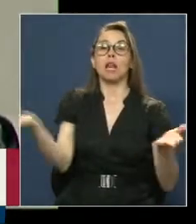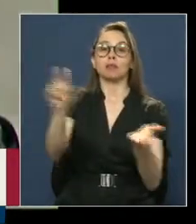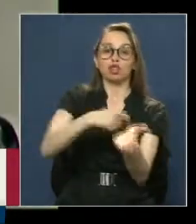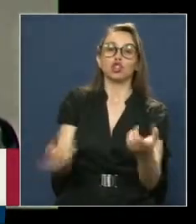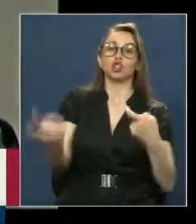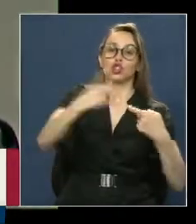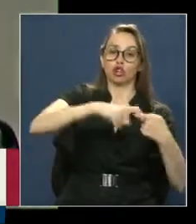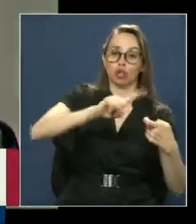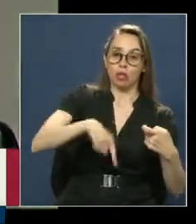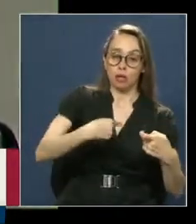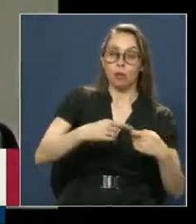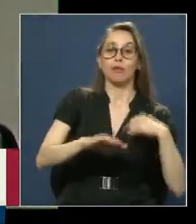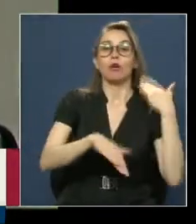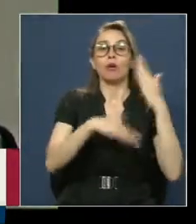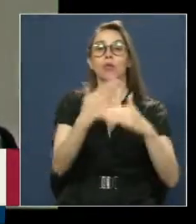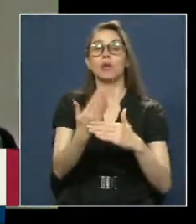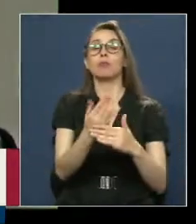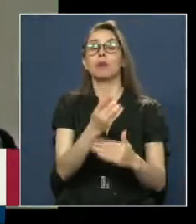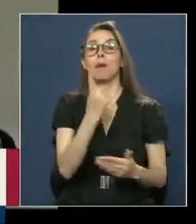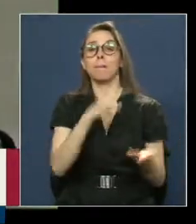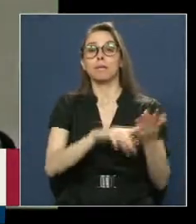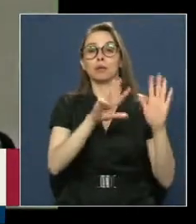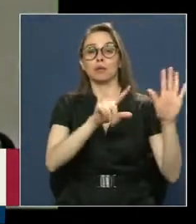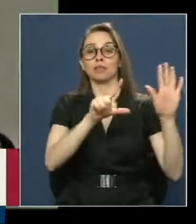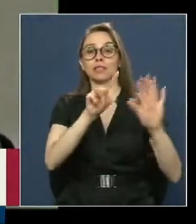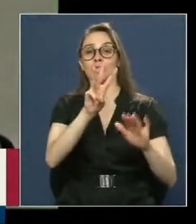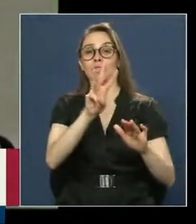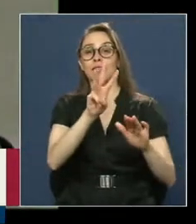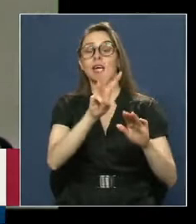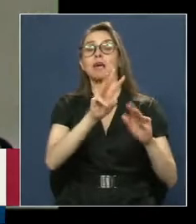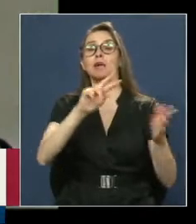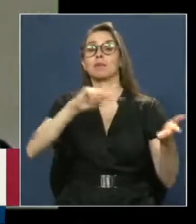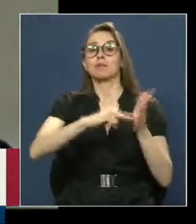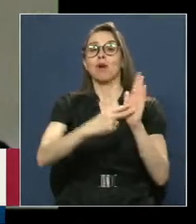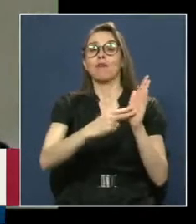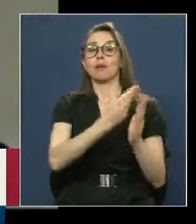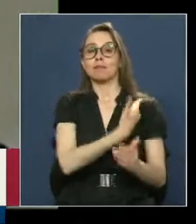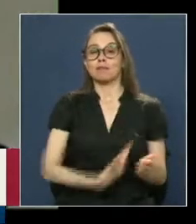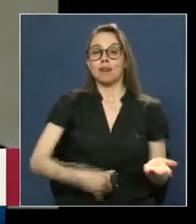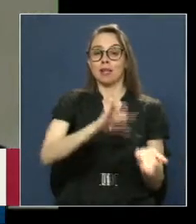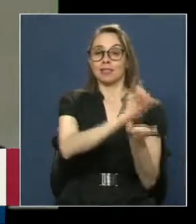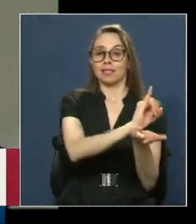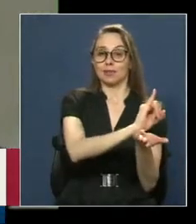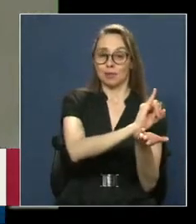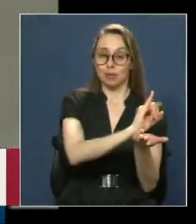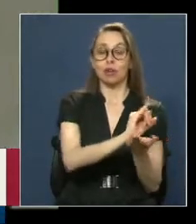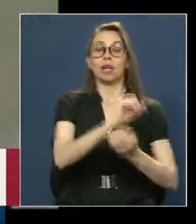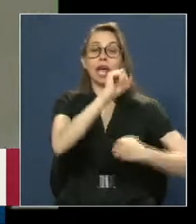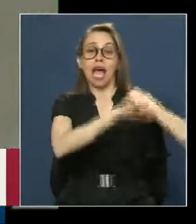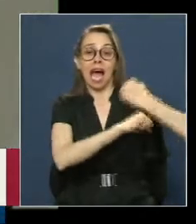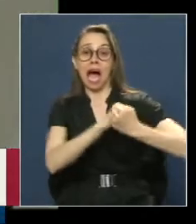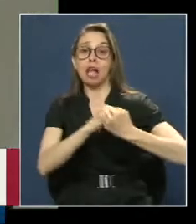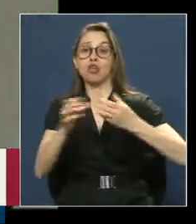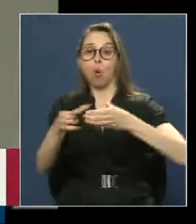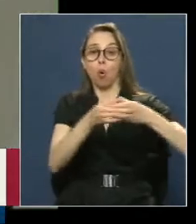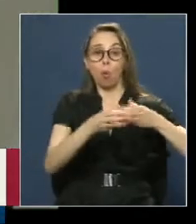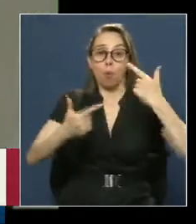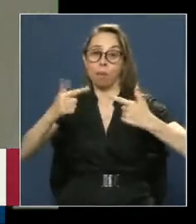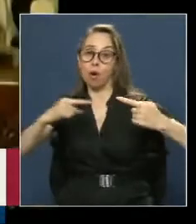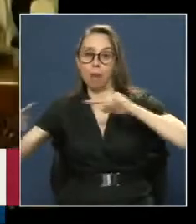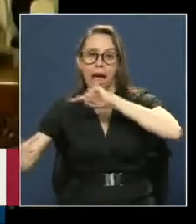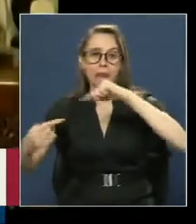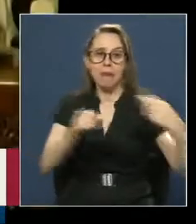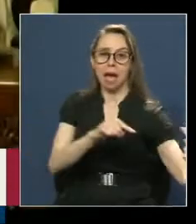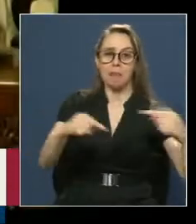Institucional Luego del colapso Institucional De 1973 Son años De profundas Disputas Políticas Marcadas Al